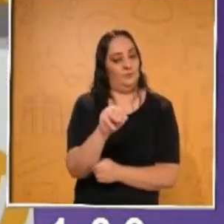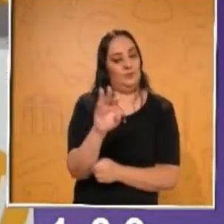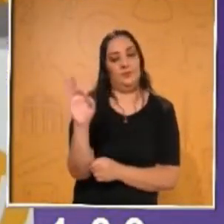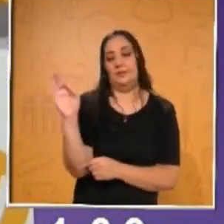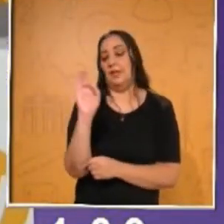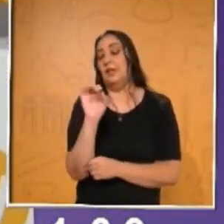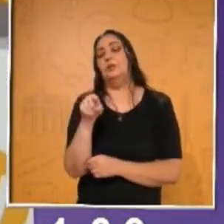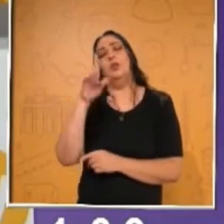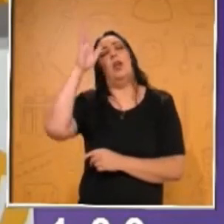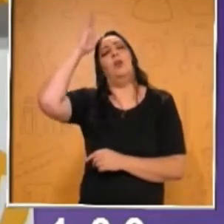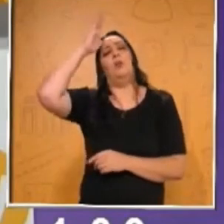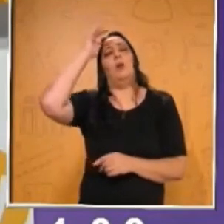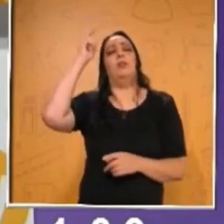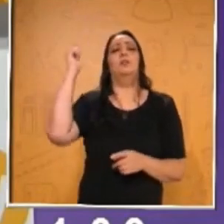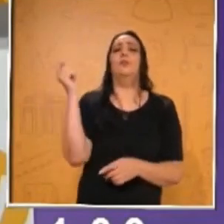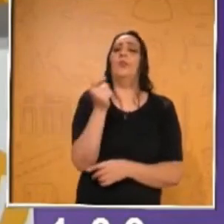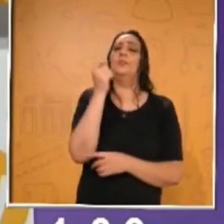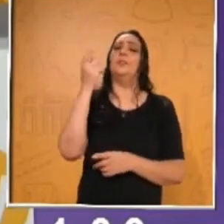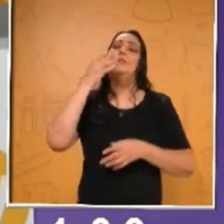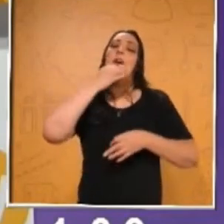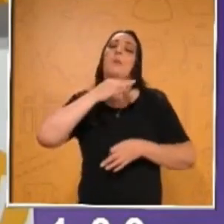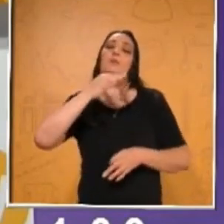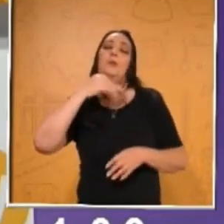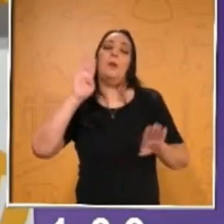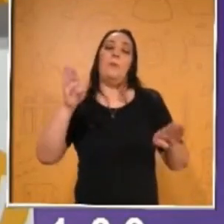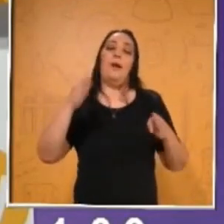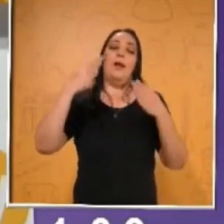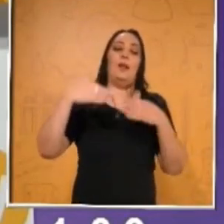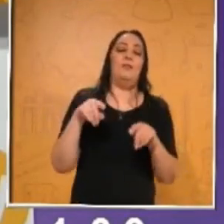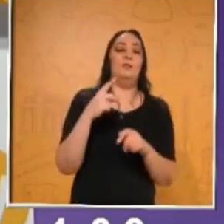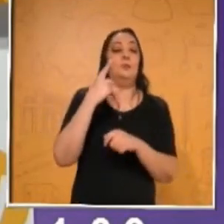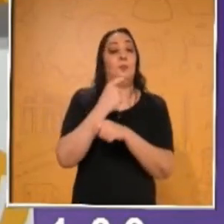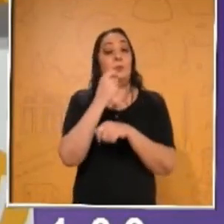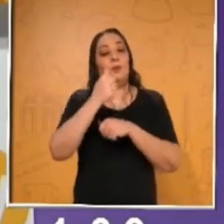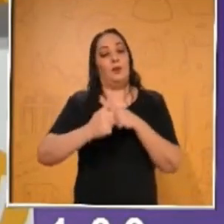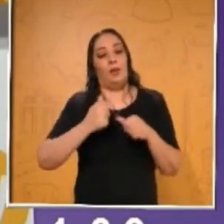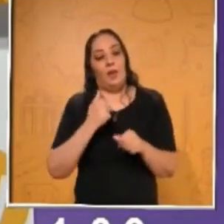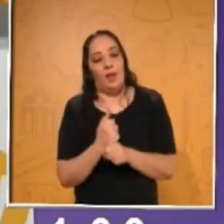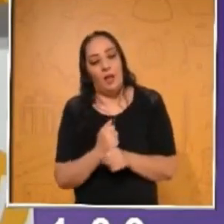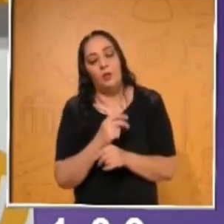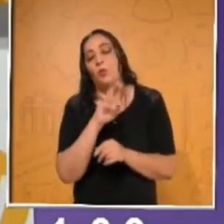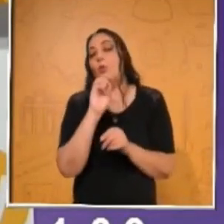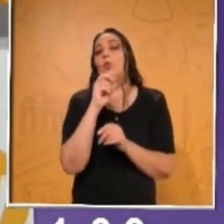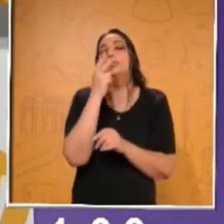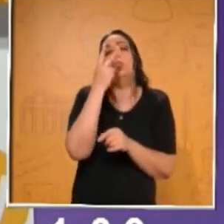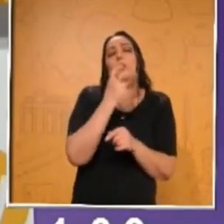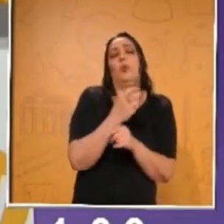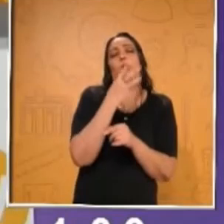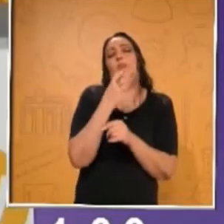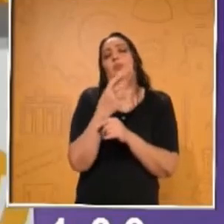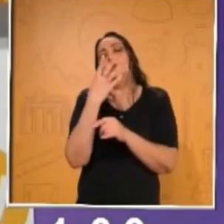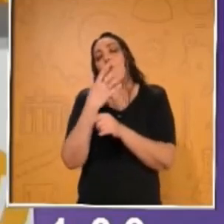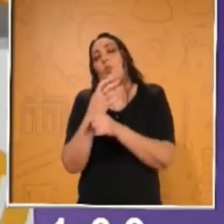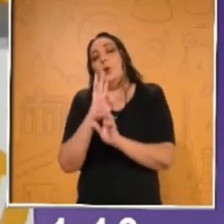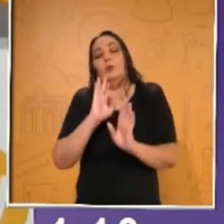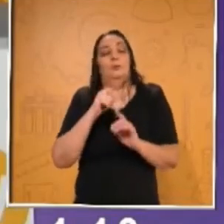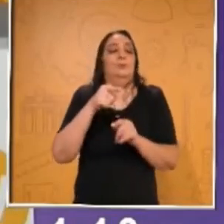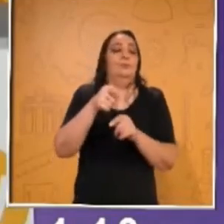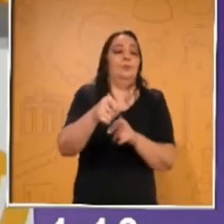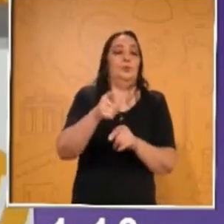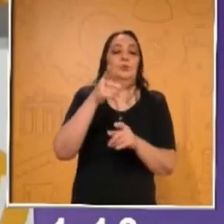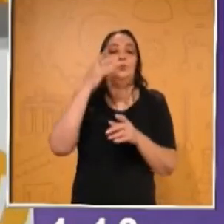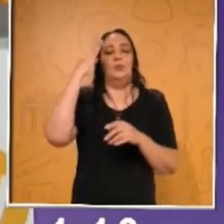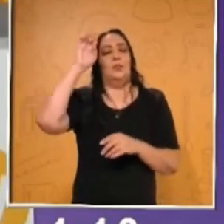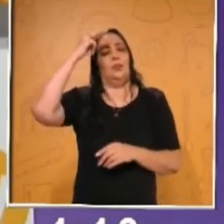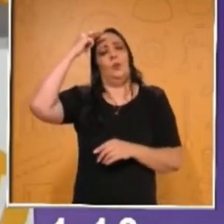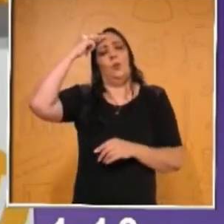acuerdas de los festivales que tuviste, en los que participaste en primer grado, en segundo grado, en tercero, en cuarto, en quinto y